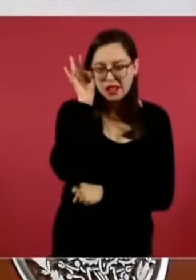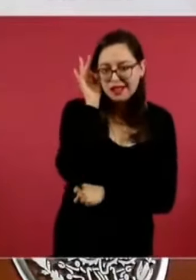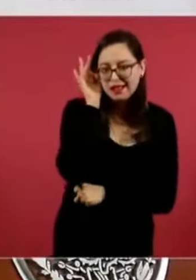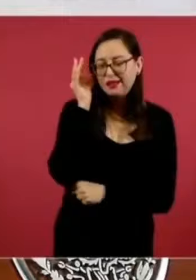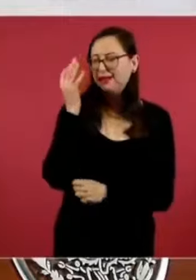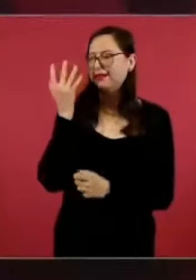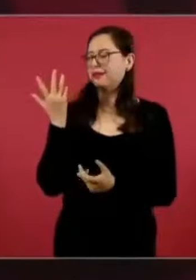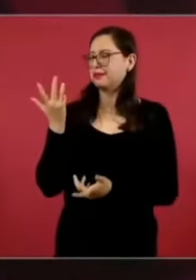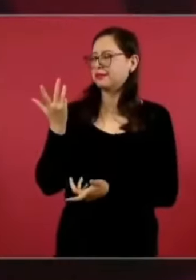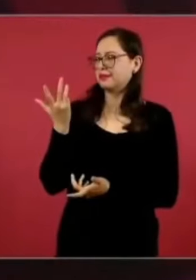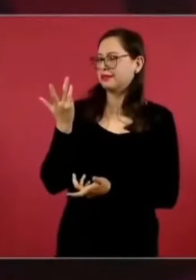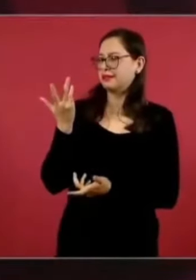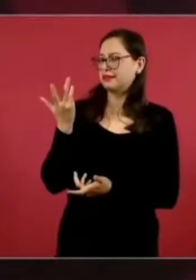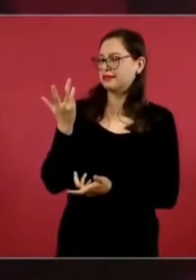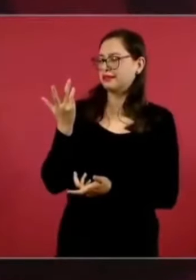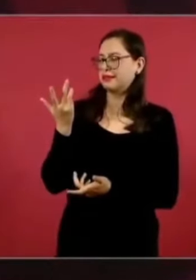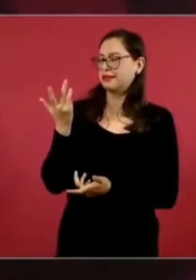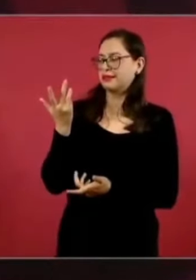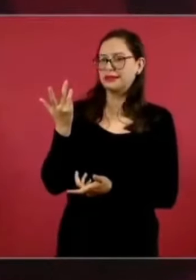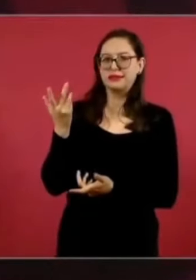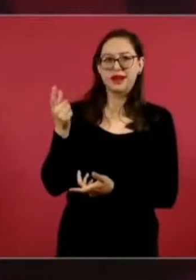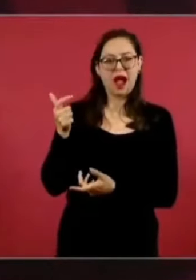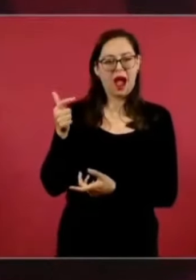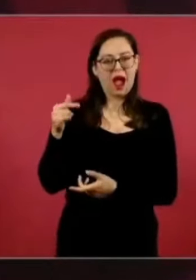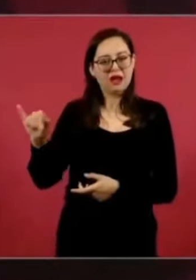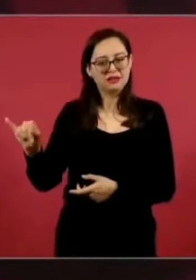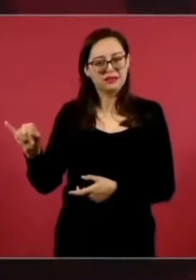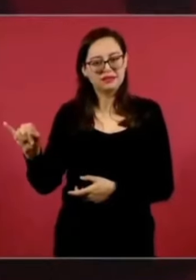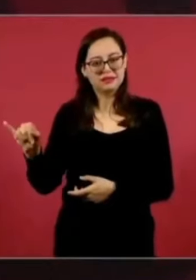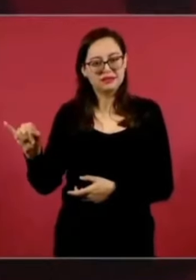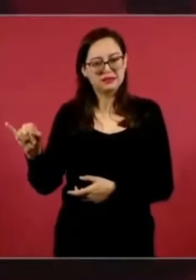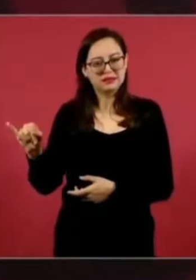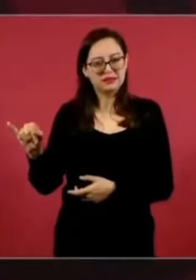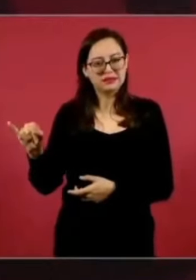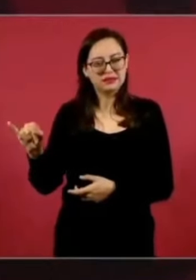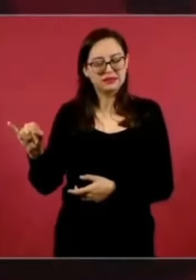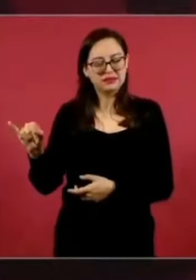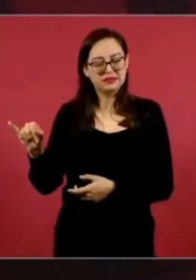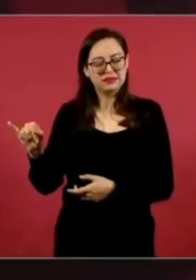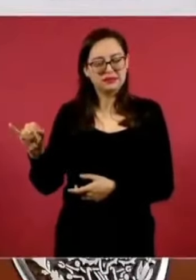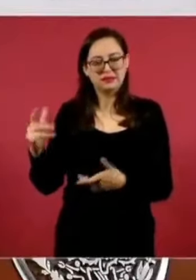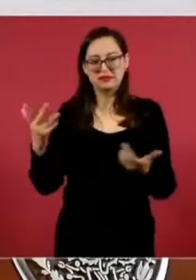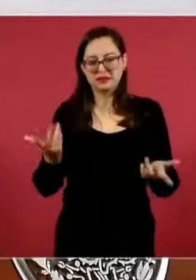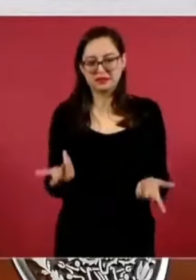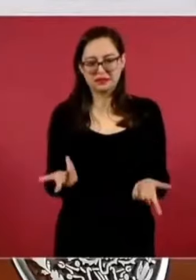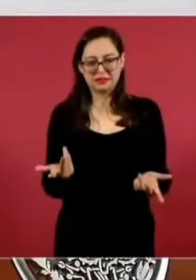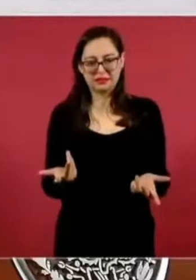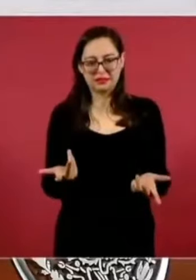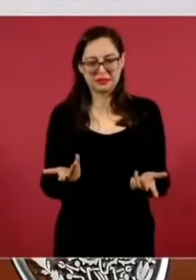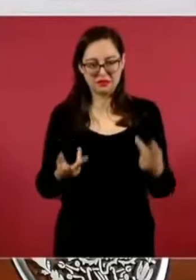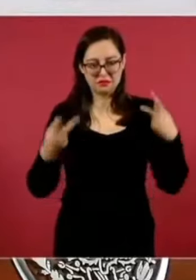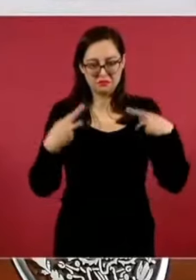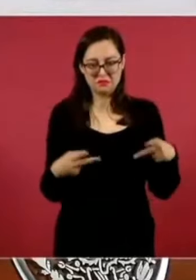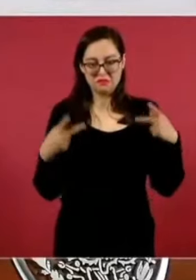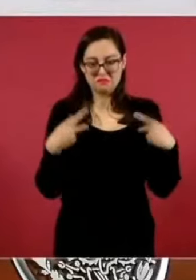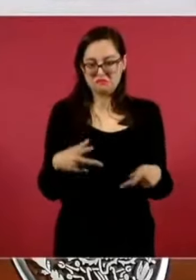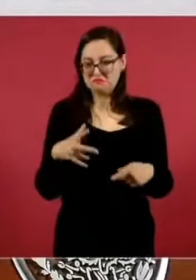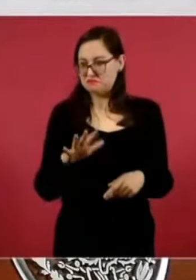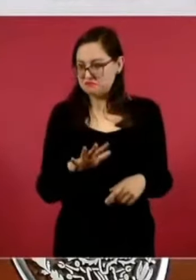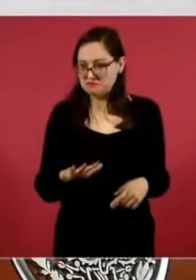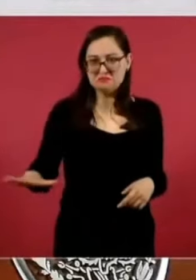México y no atender en nada al pueblo, no hay